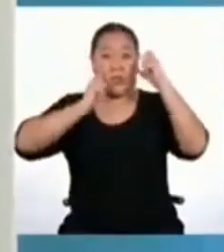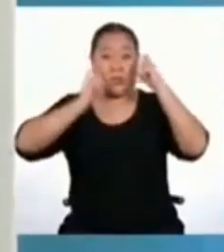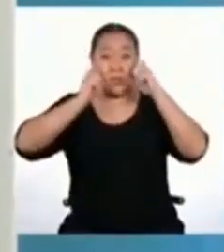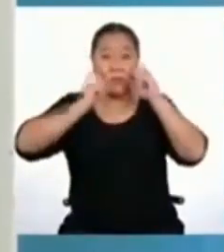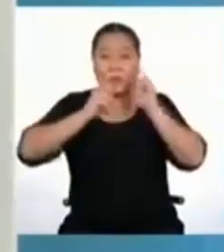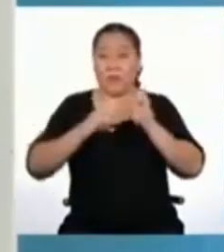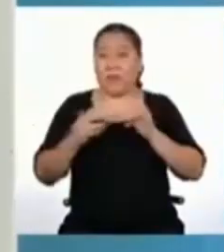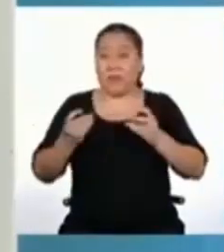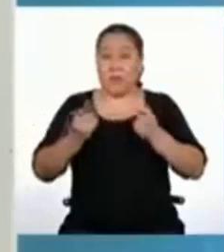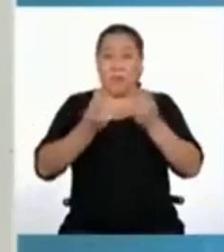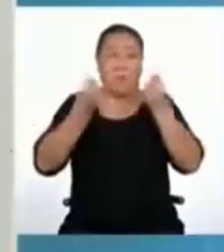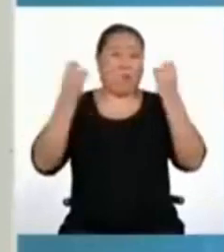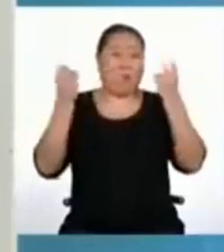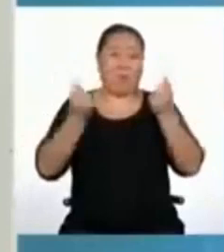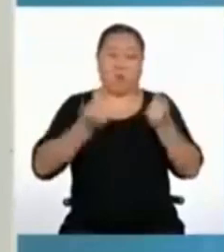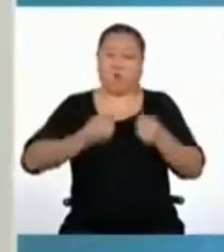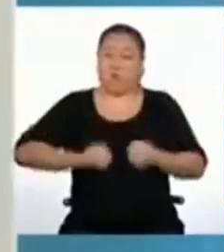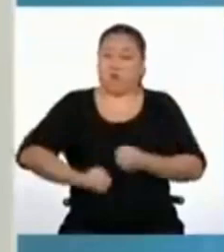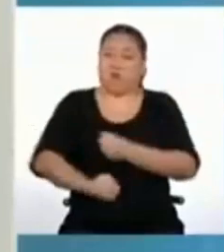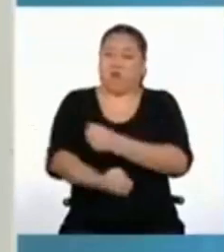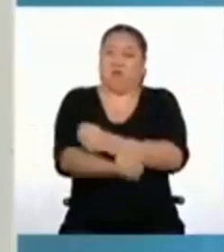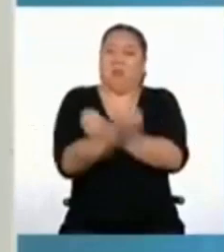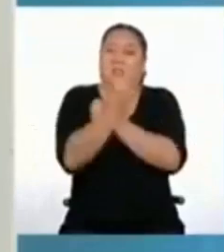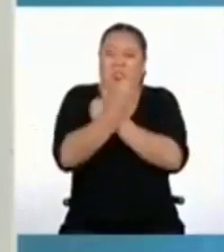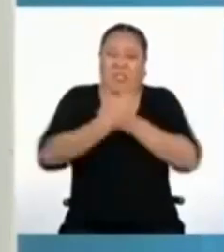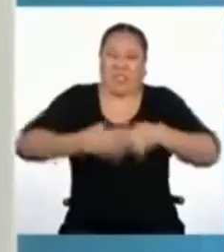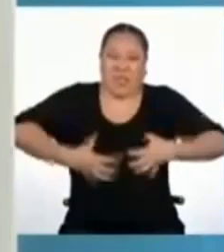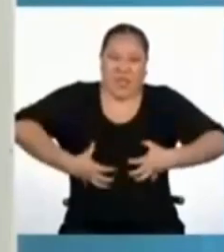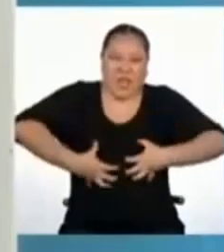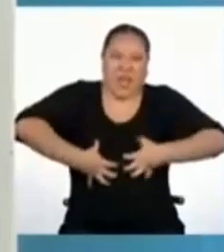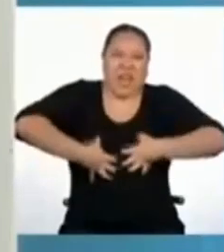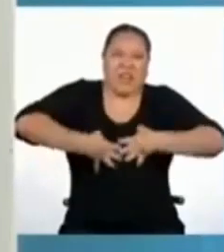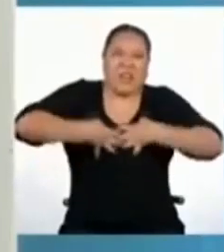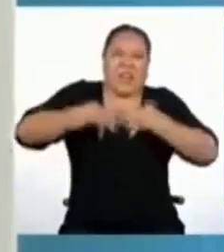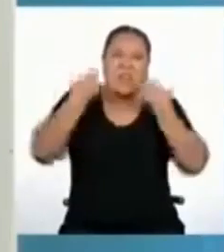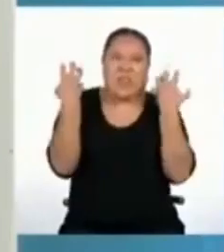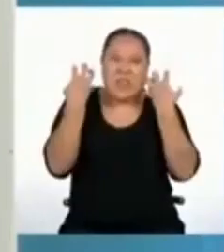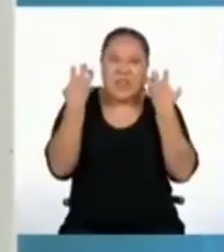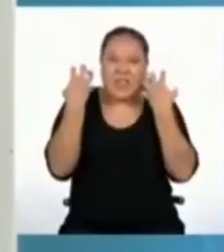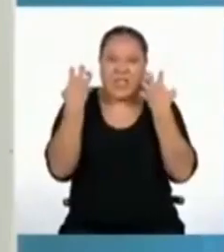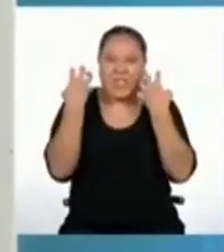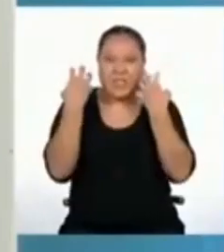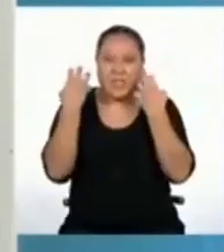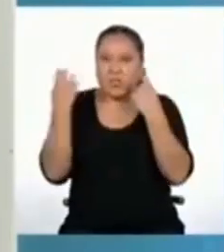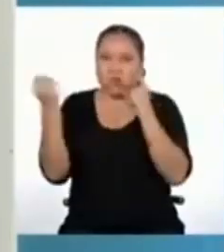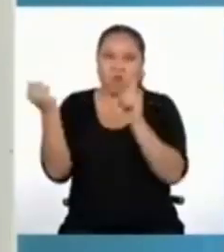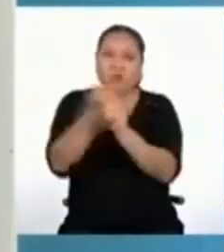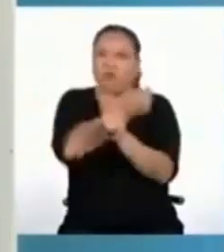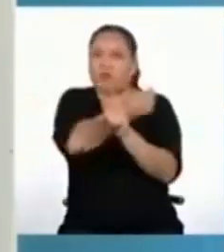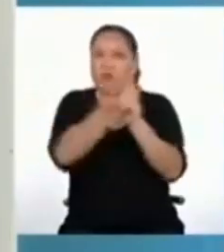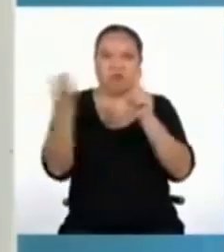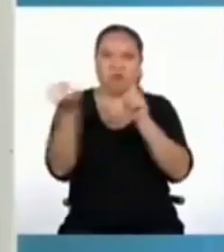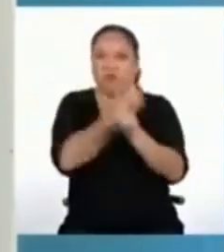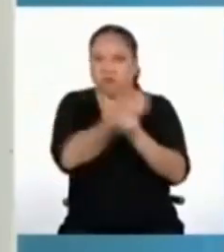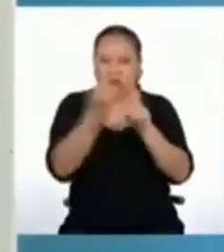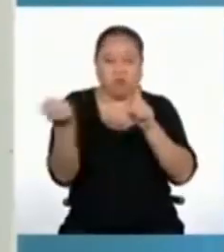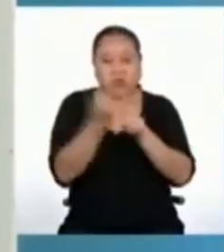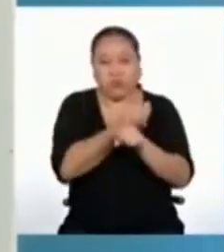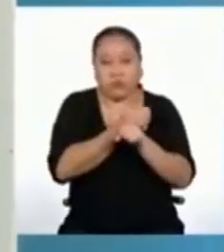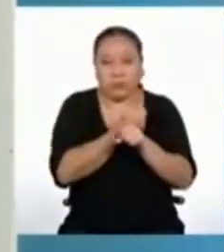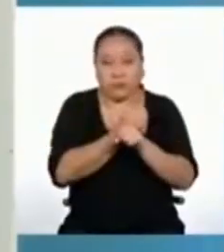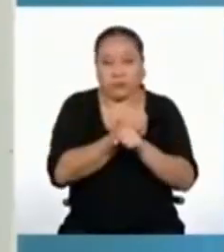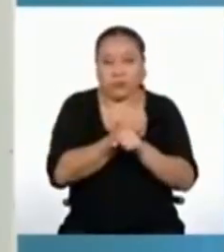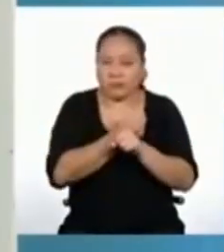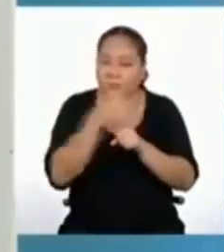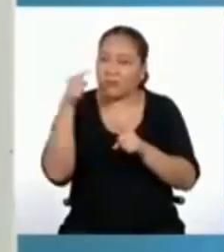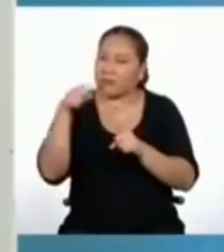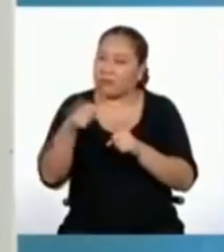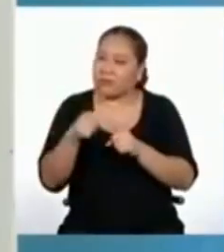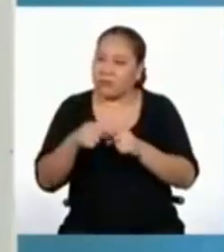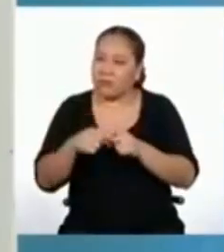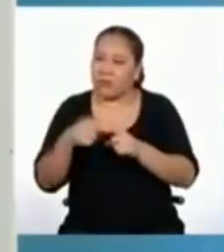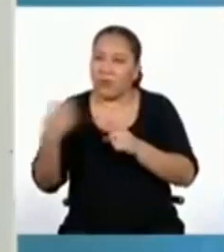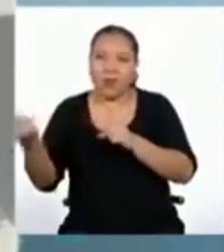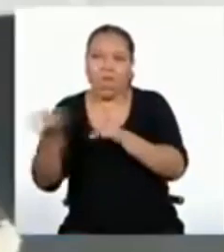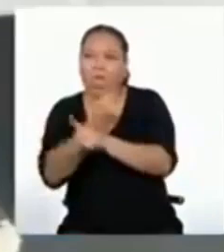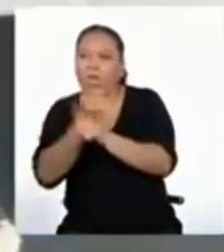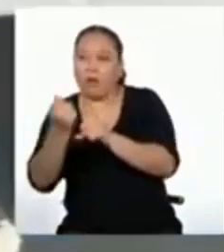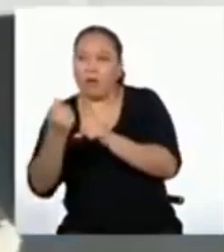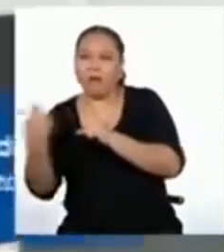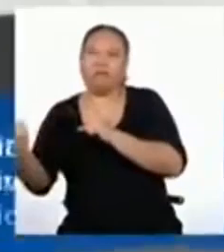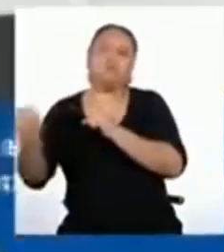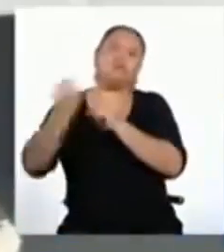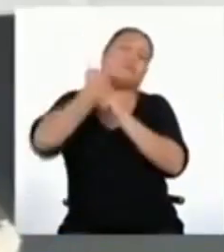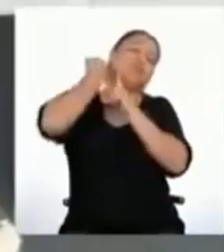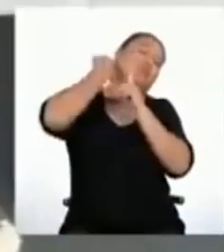puede derivar en comportamientos agresivos y que pueden desatar más violencia.